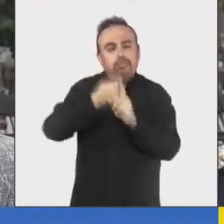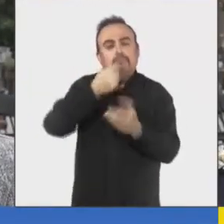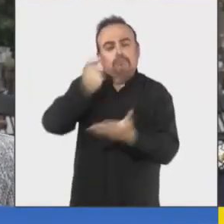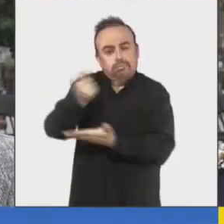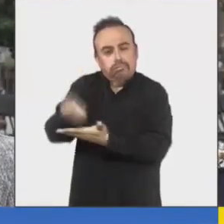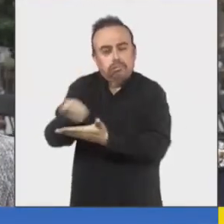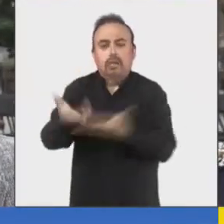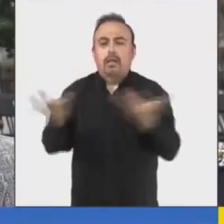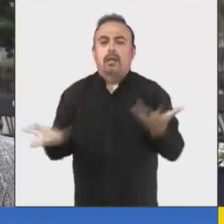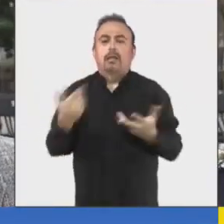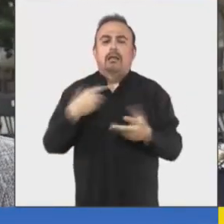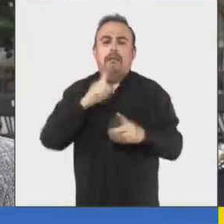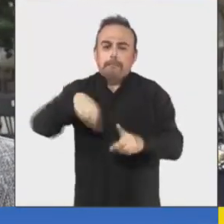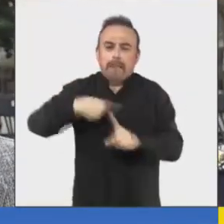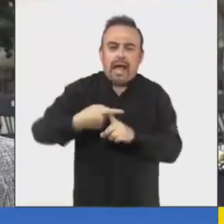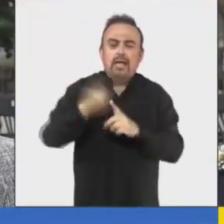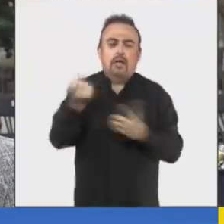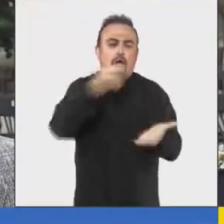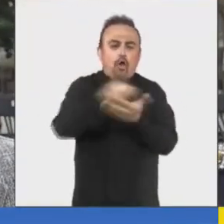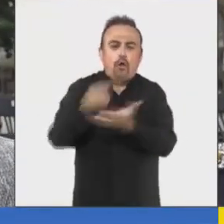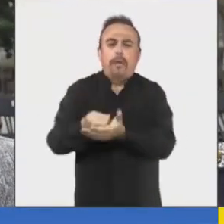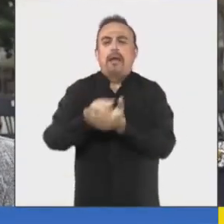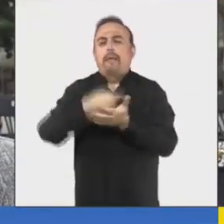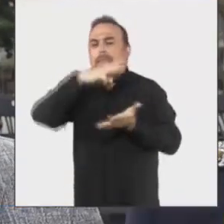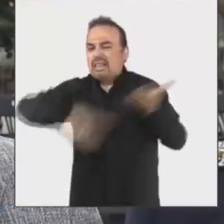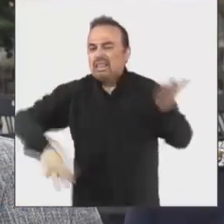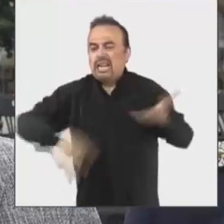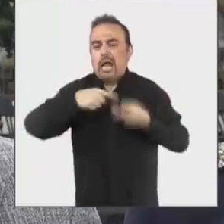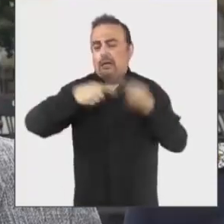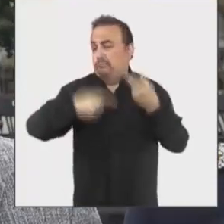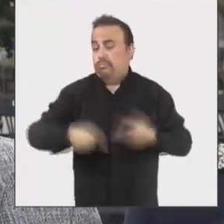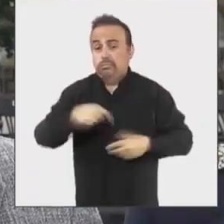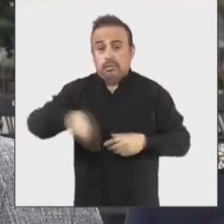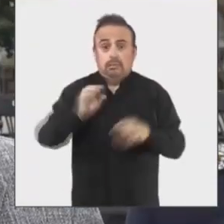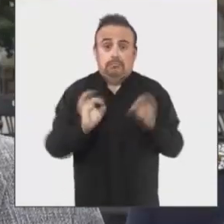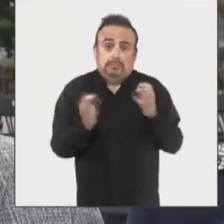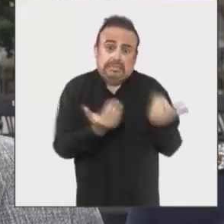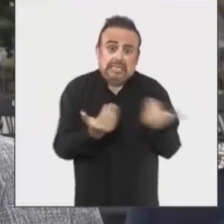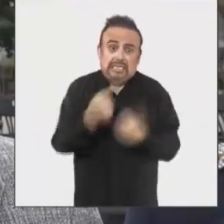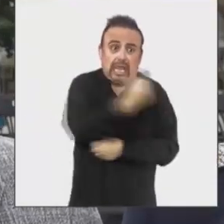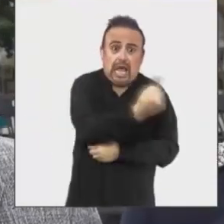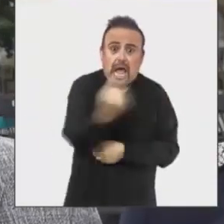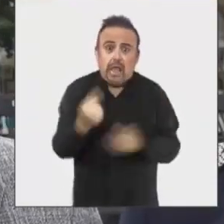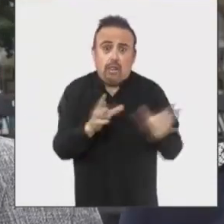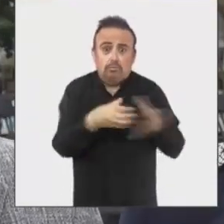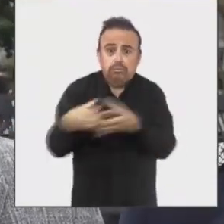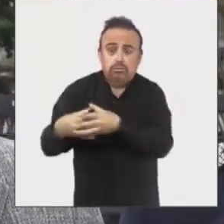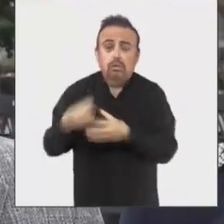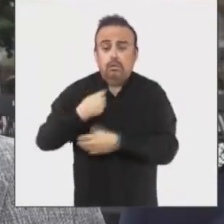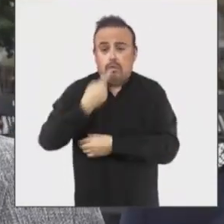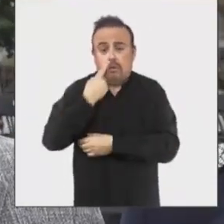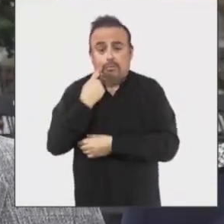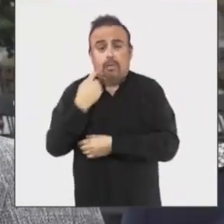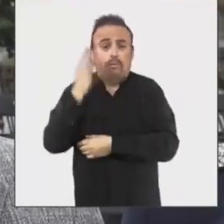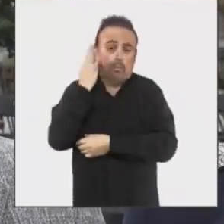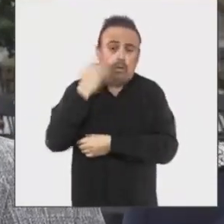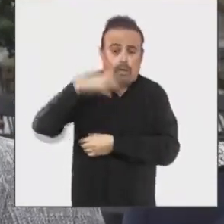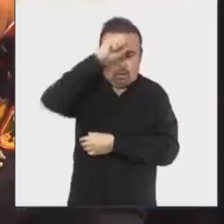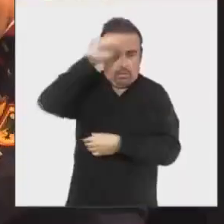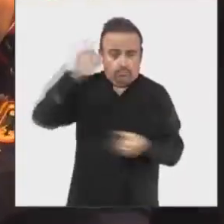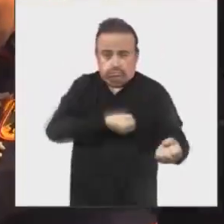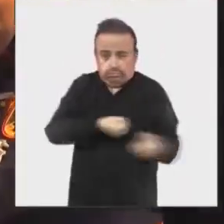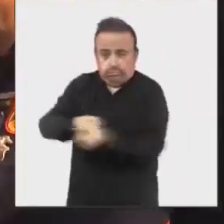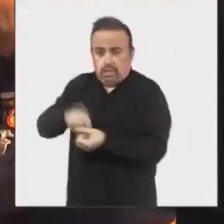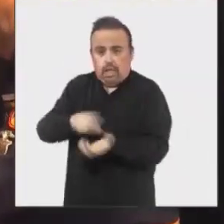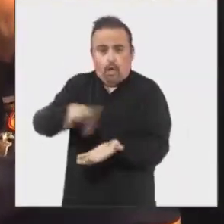por ejemplo, para compra de material mayor y también de la implementación que corresponde para cada uno de los bomberos y bomberas de la comuna de Concepción.